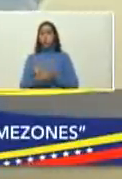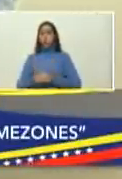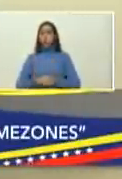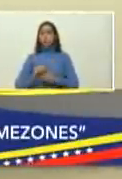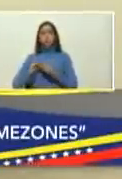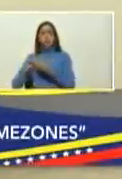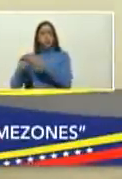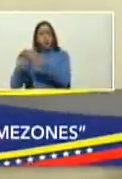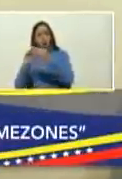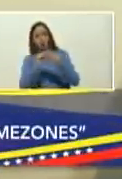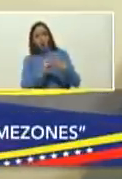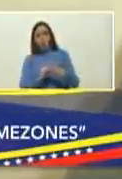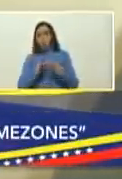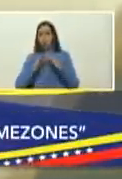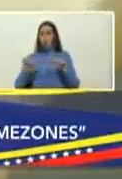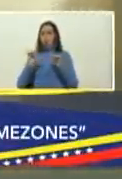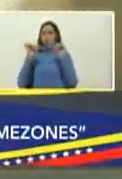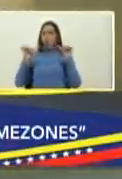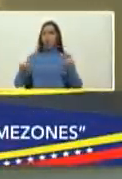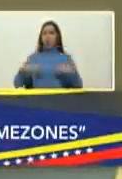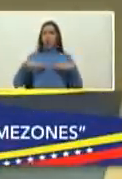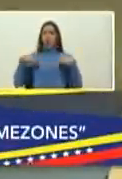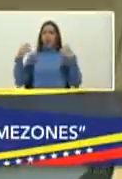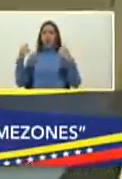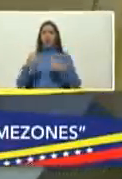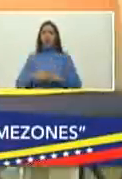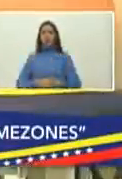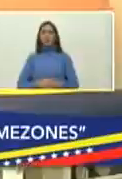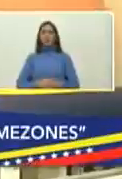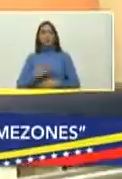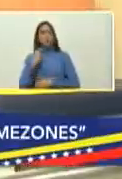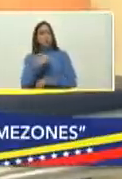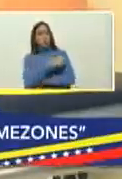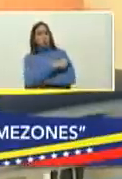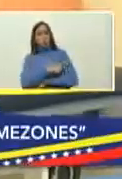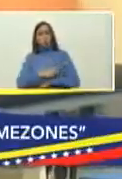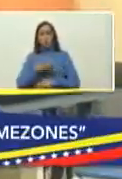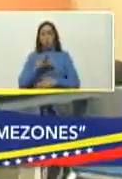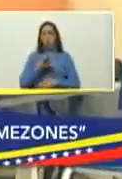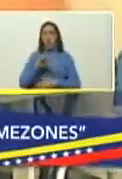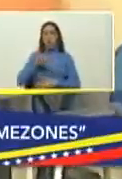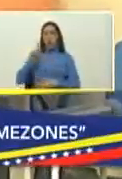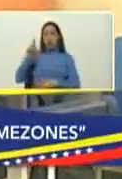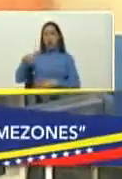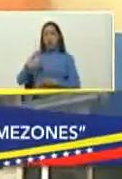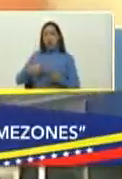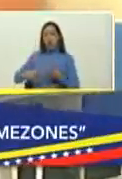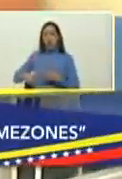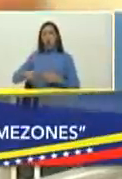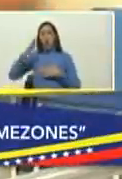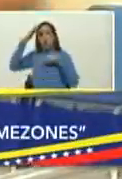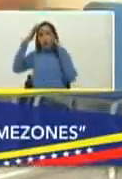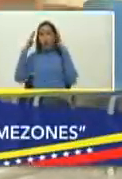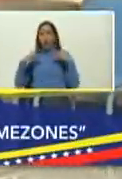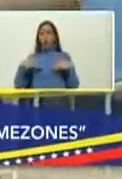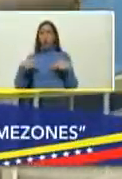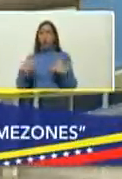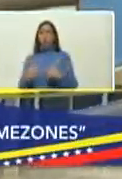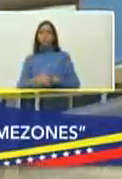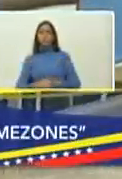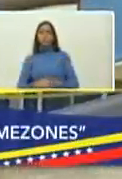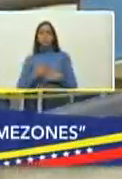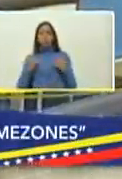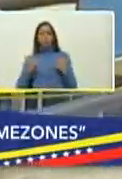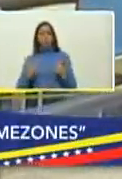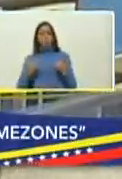recuperación de todo el sistema público de salud tanto los hospitales CDI centro de diagnóstico nosotros podemos decir hoy que hemos